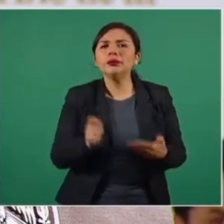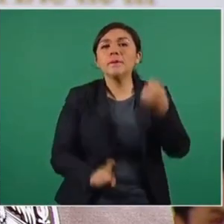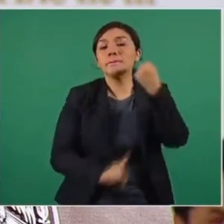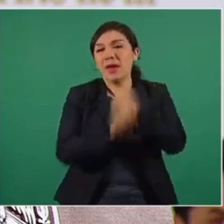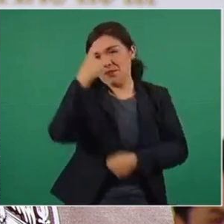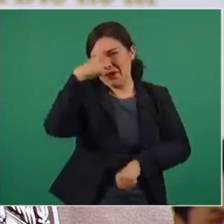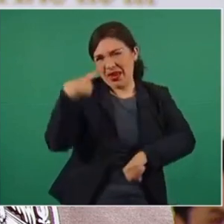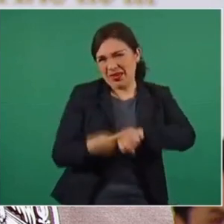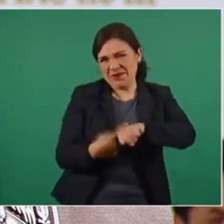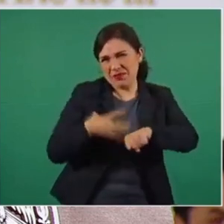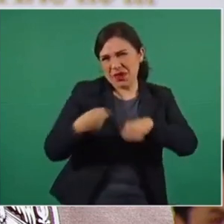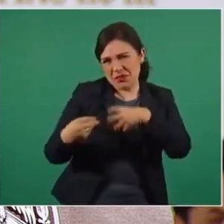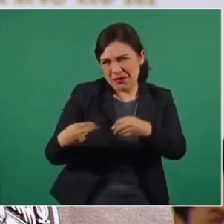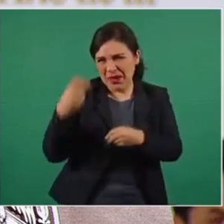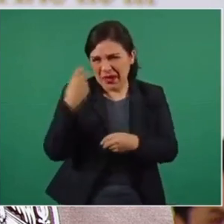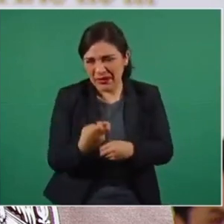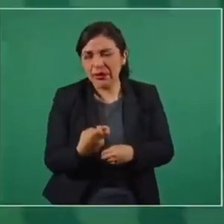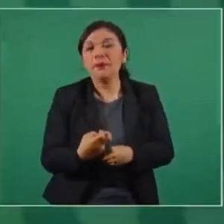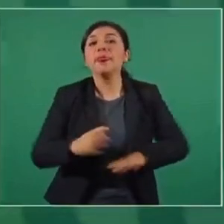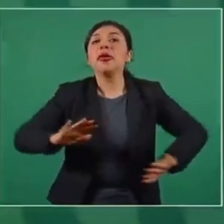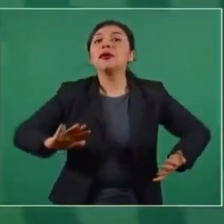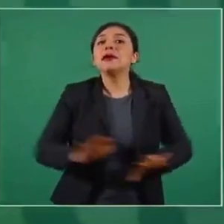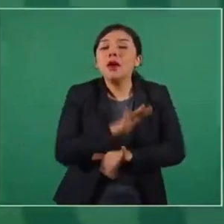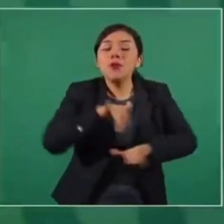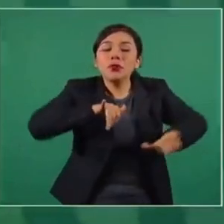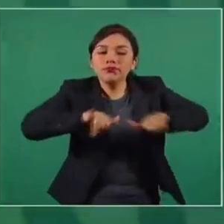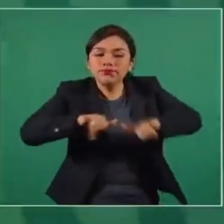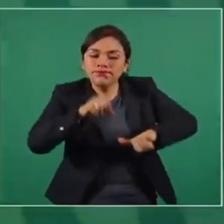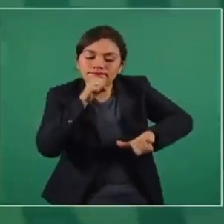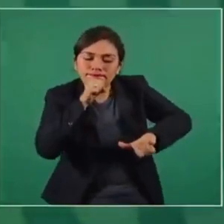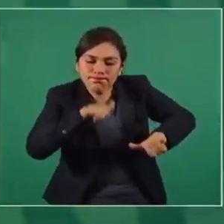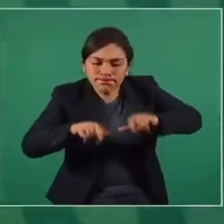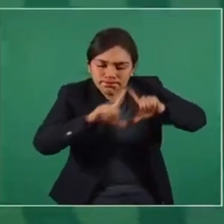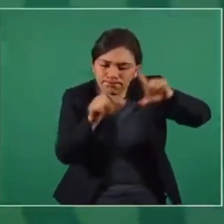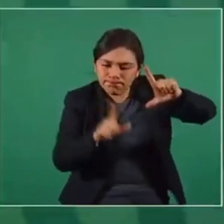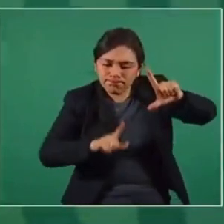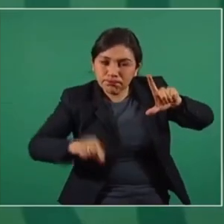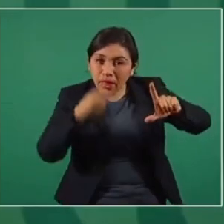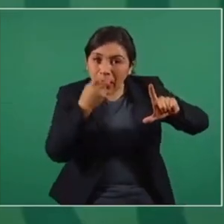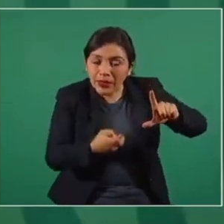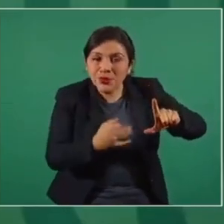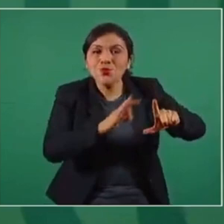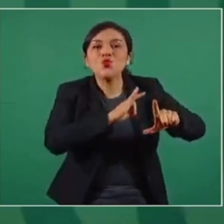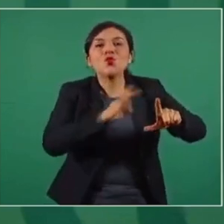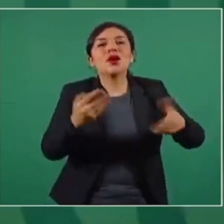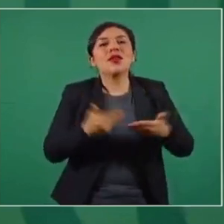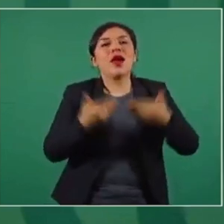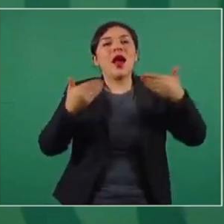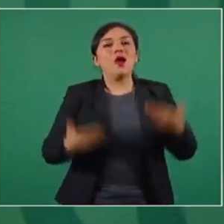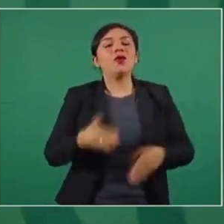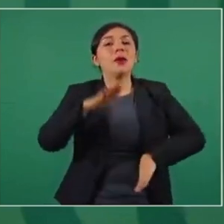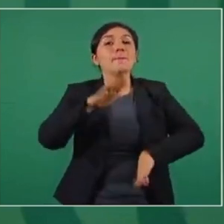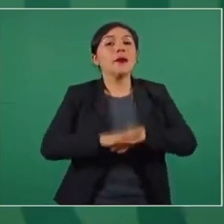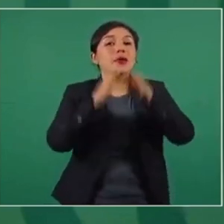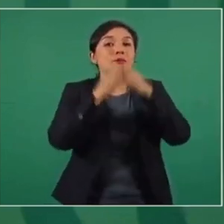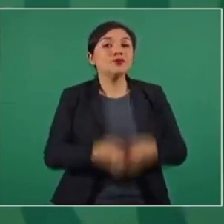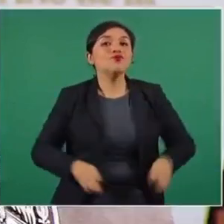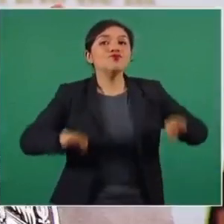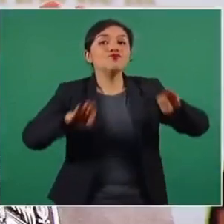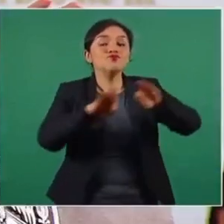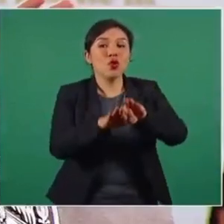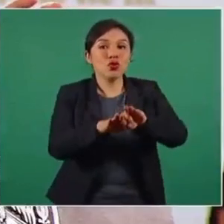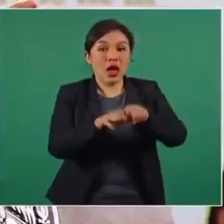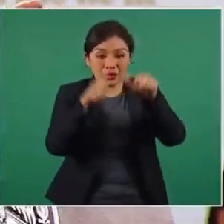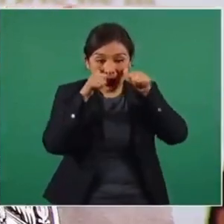epidemiológica, del cambio demográfico y nos permite darle un peso más importante al